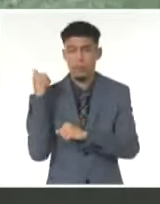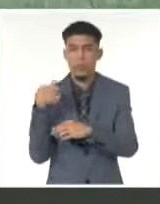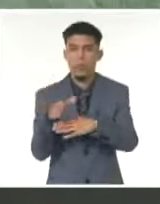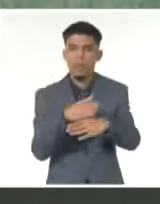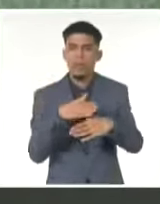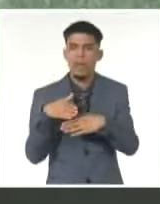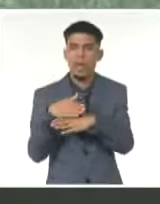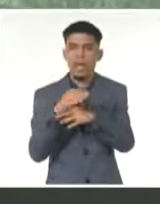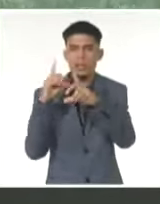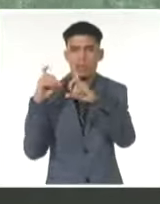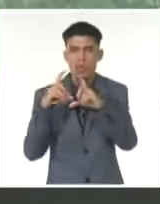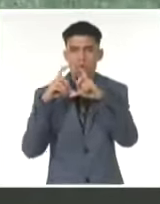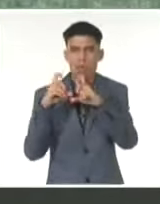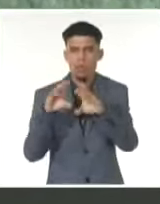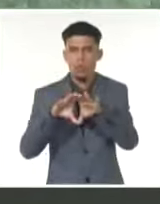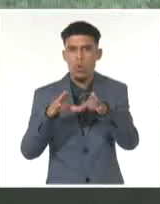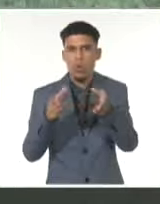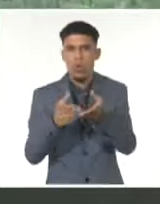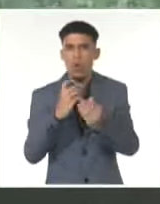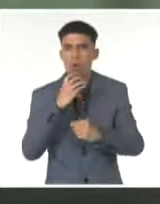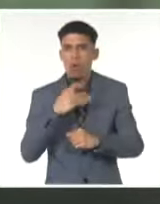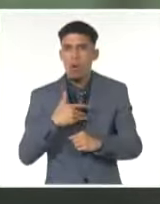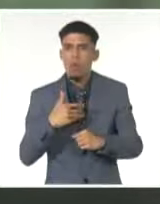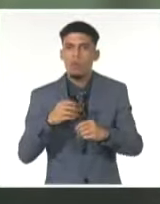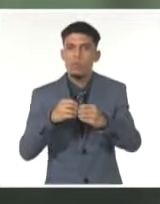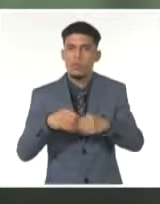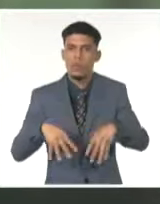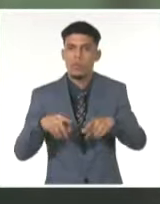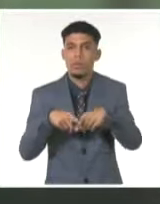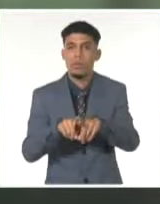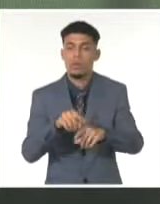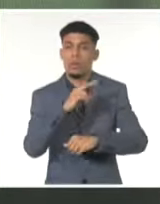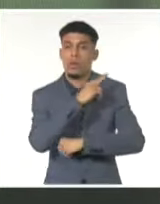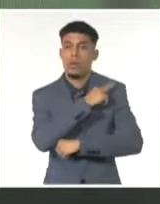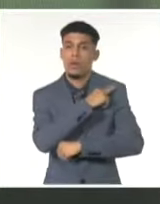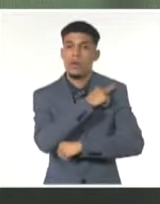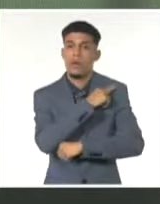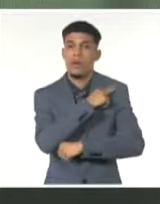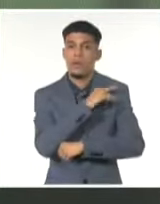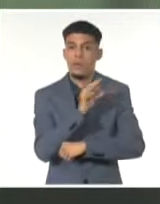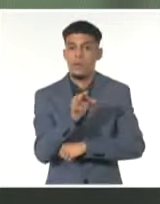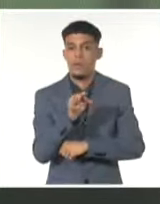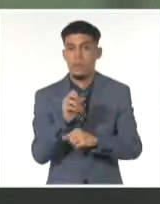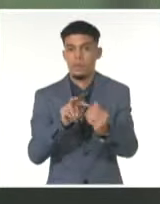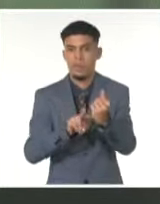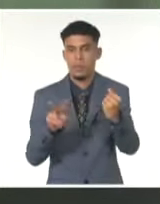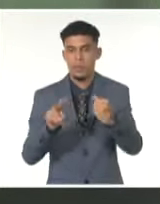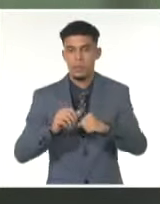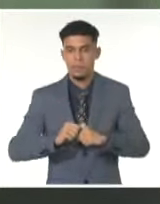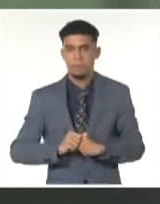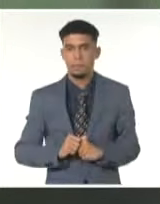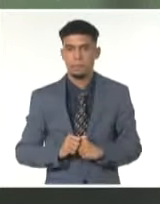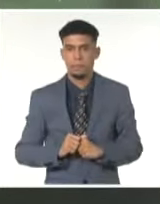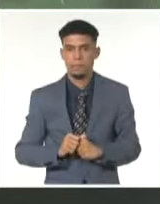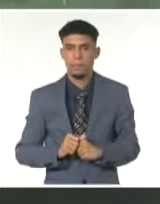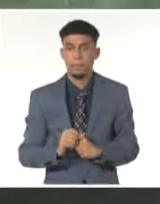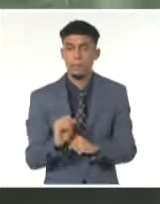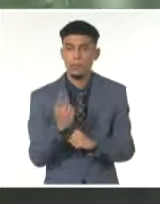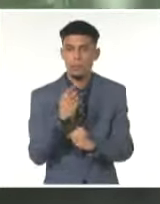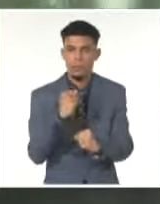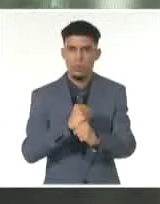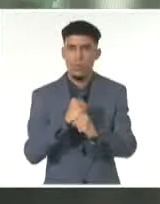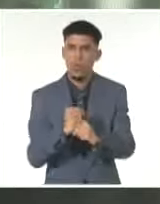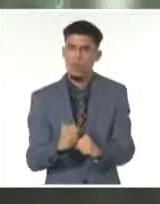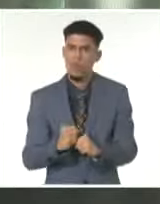tomando constantemente el pulso a lo que ocurre junto a las autoridades del territorio guantanamero. Y no solo se está trabajando